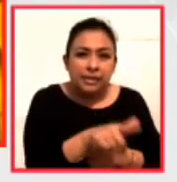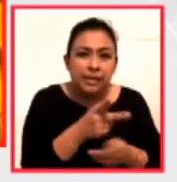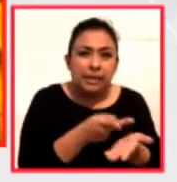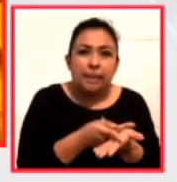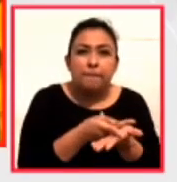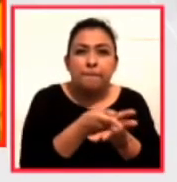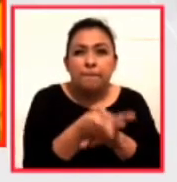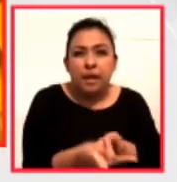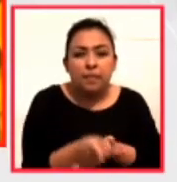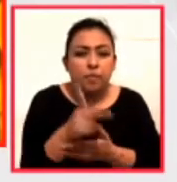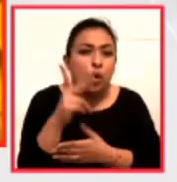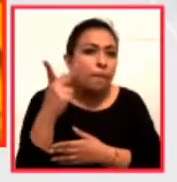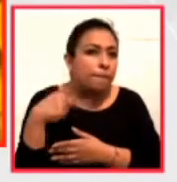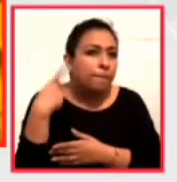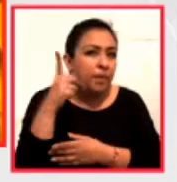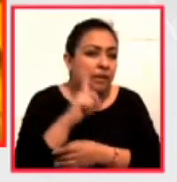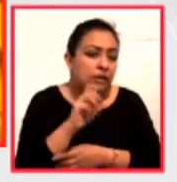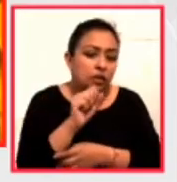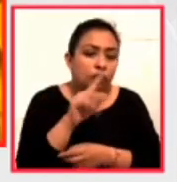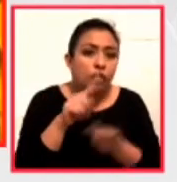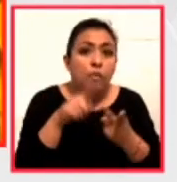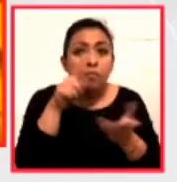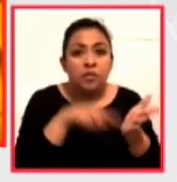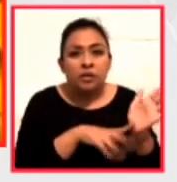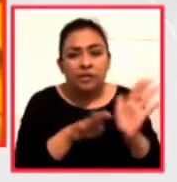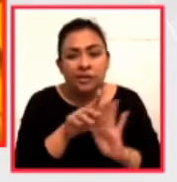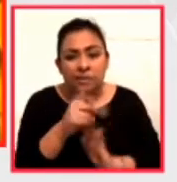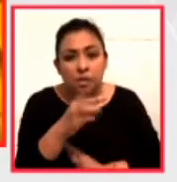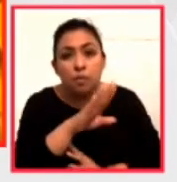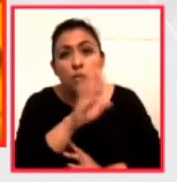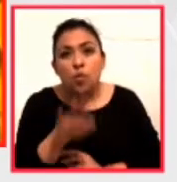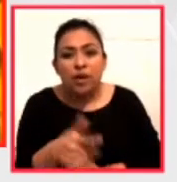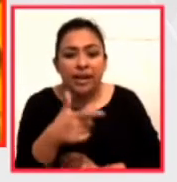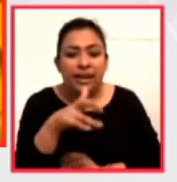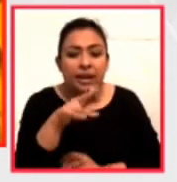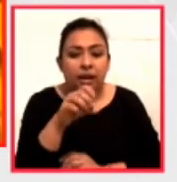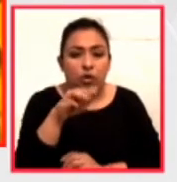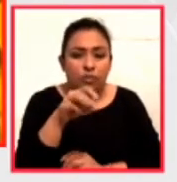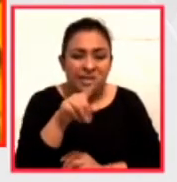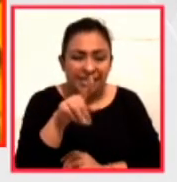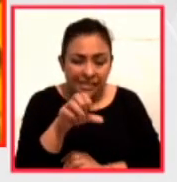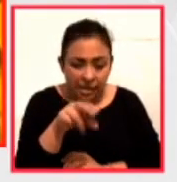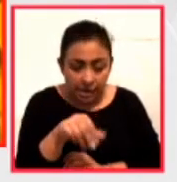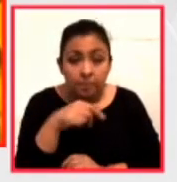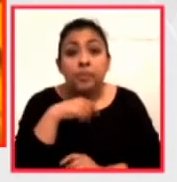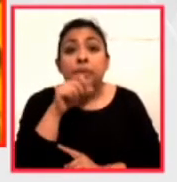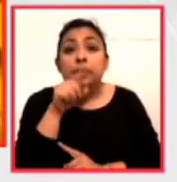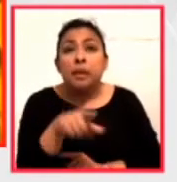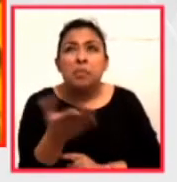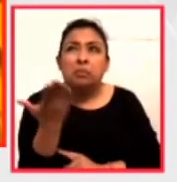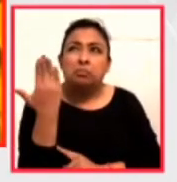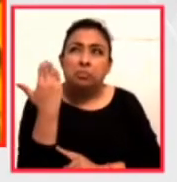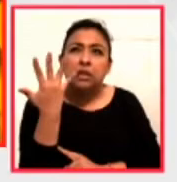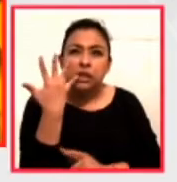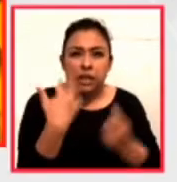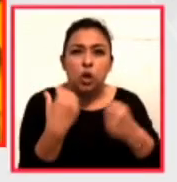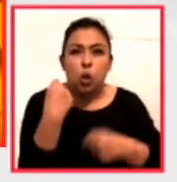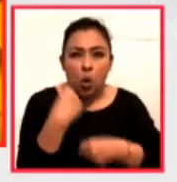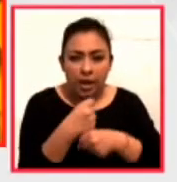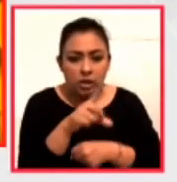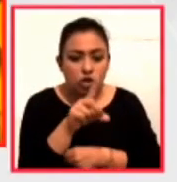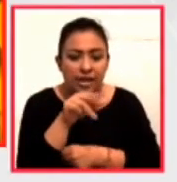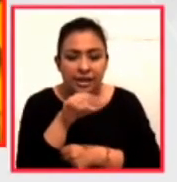Princesa Sofía, en 1973 falleció Gerardo Manzana y también hace cinco años Daniel